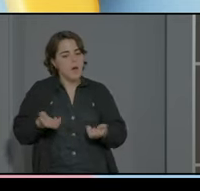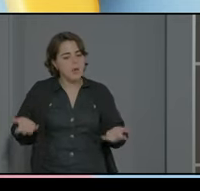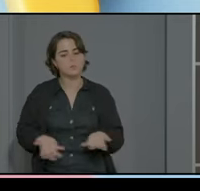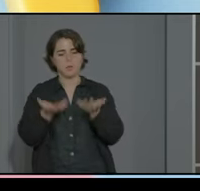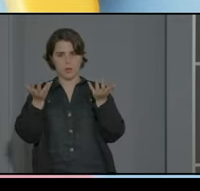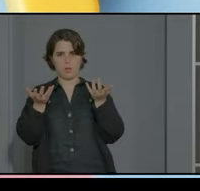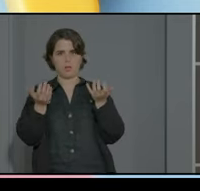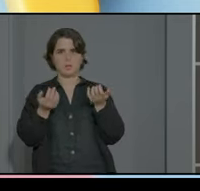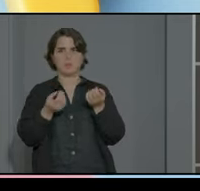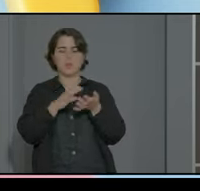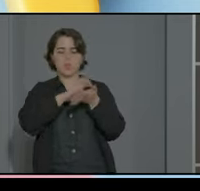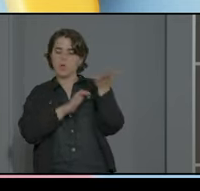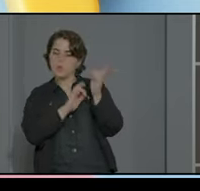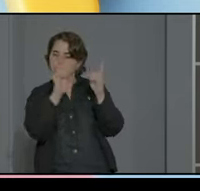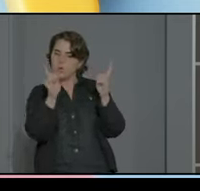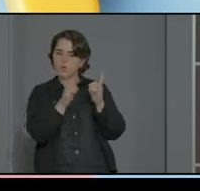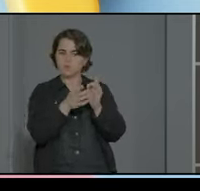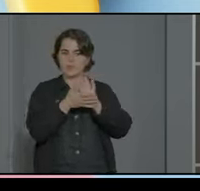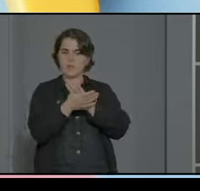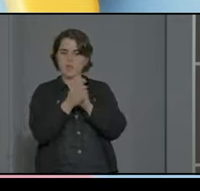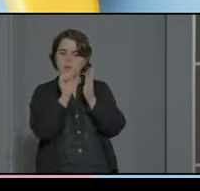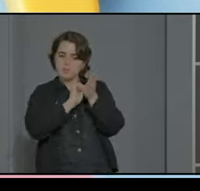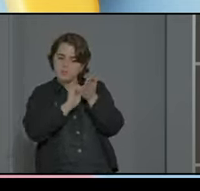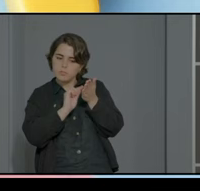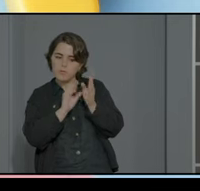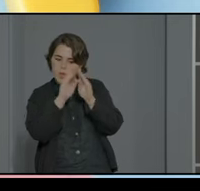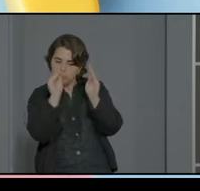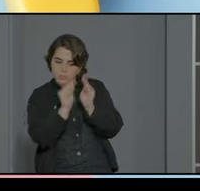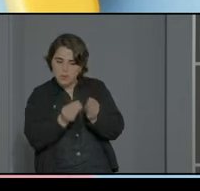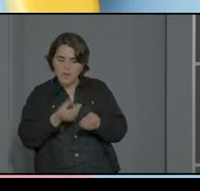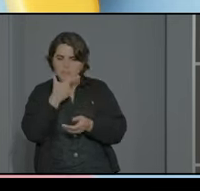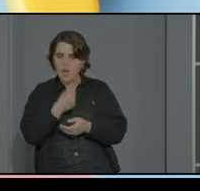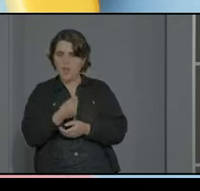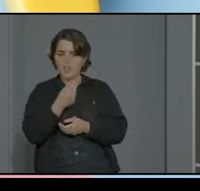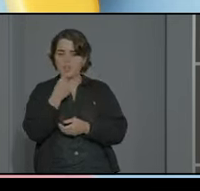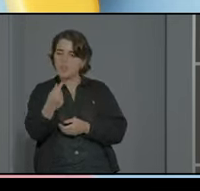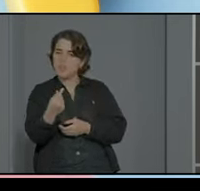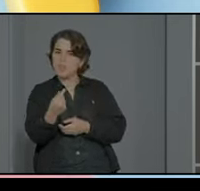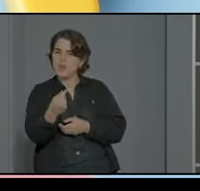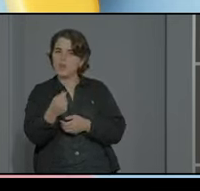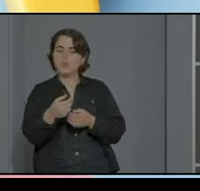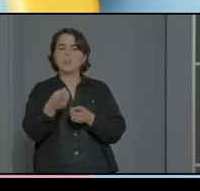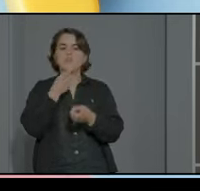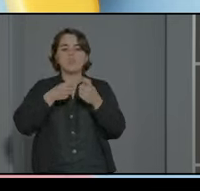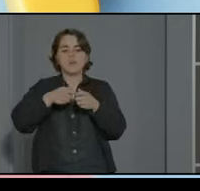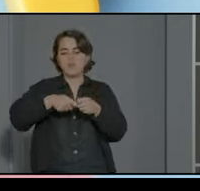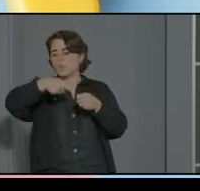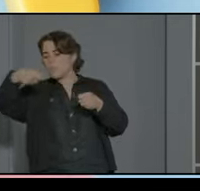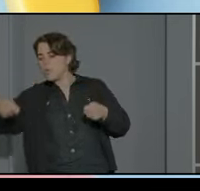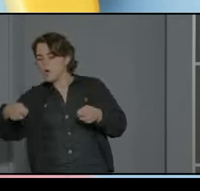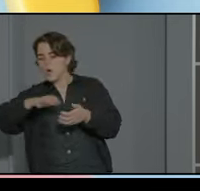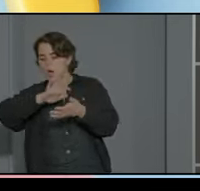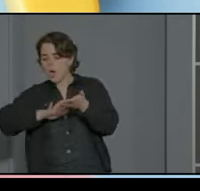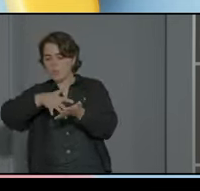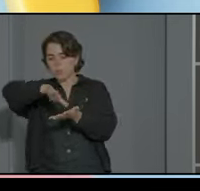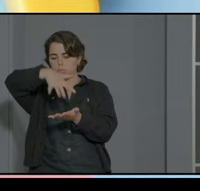entregamos documentos breves con redacción sencilla y les decimos dónde pueden ampliar la información que bueno básicamente